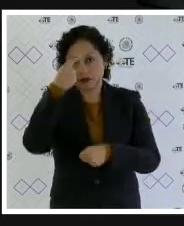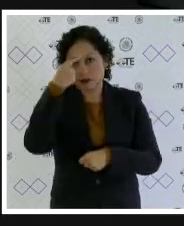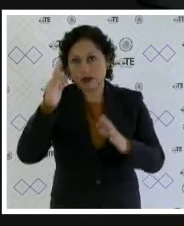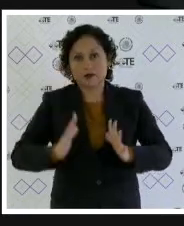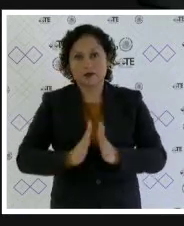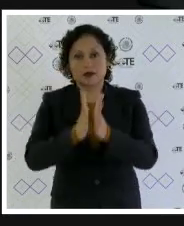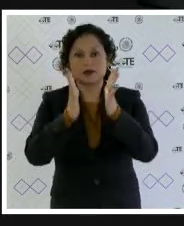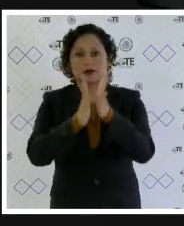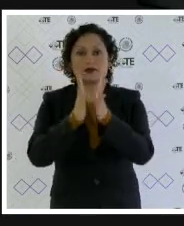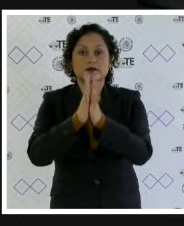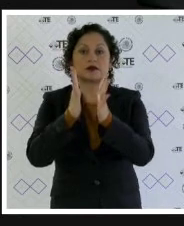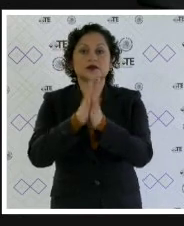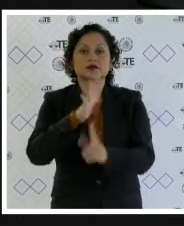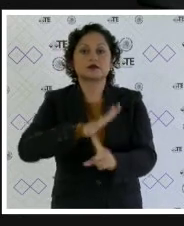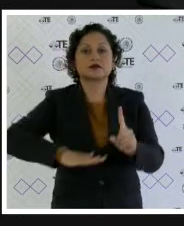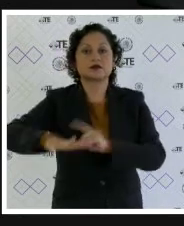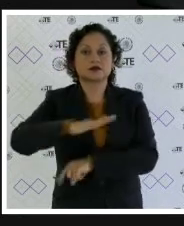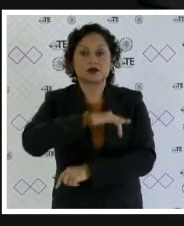2020 de las unidades